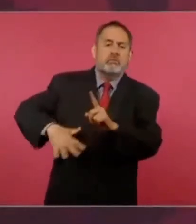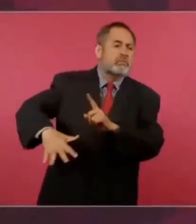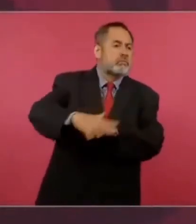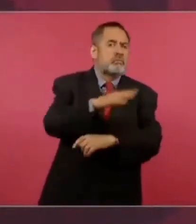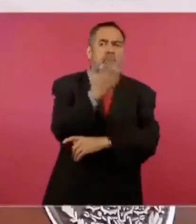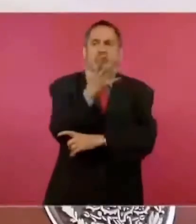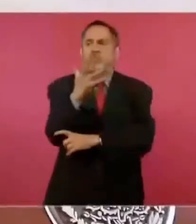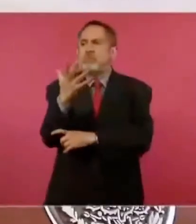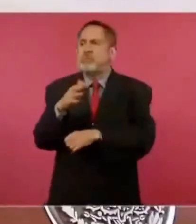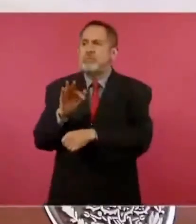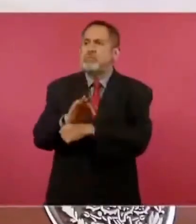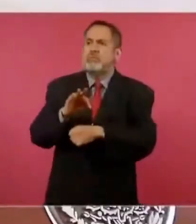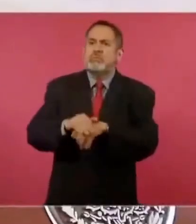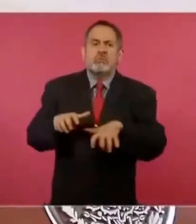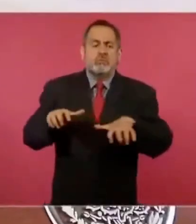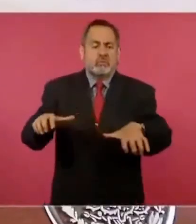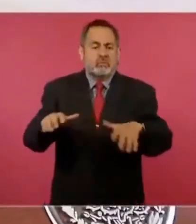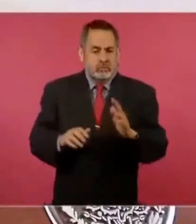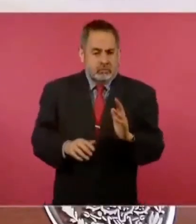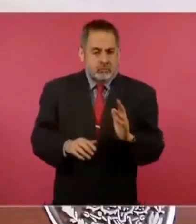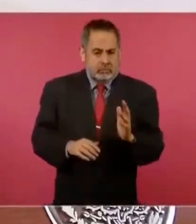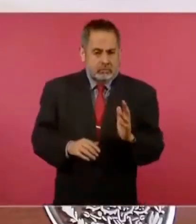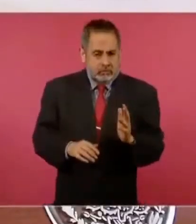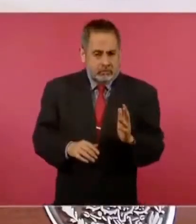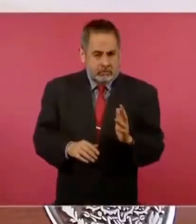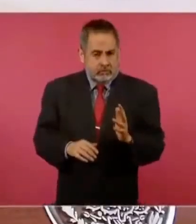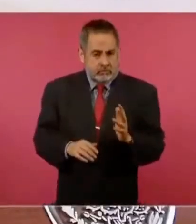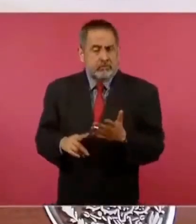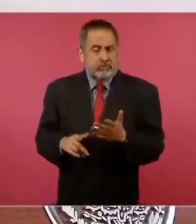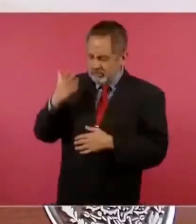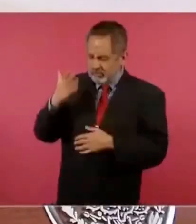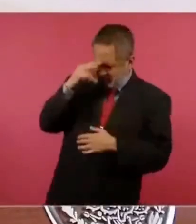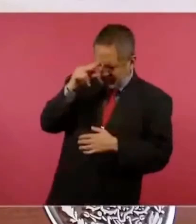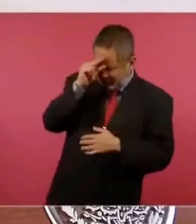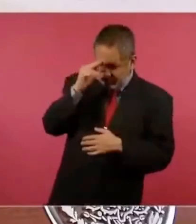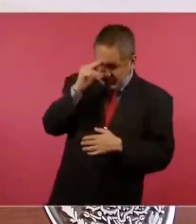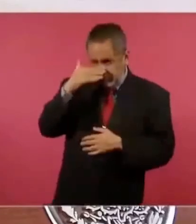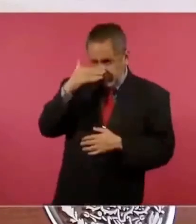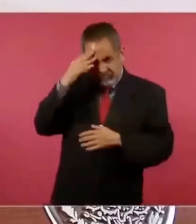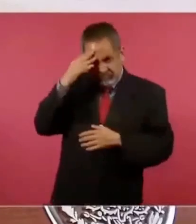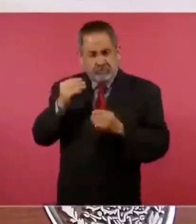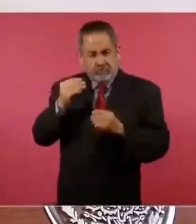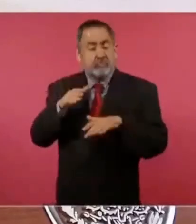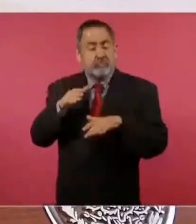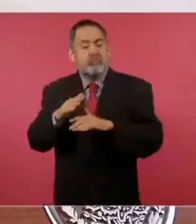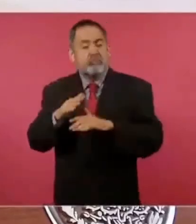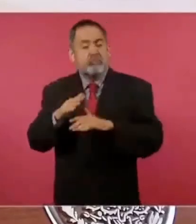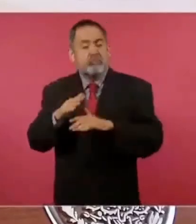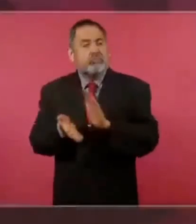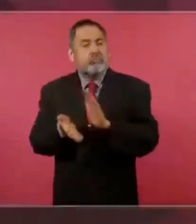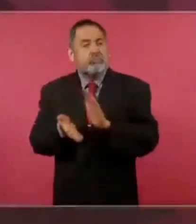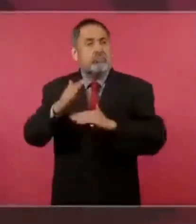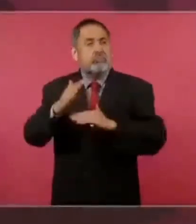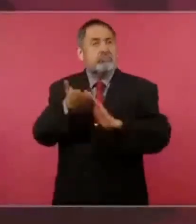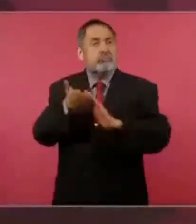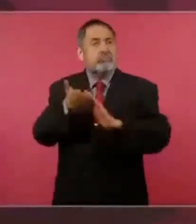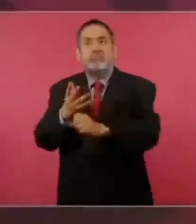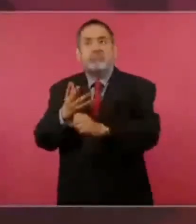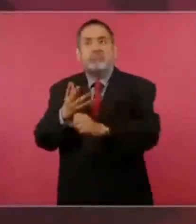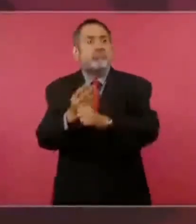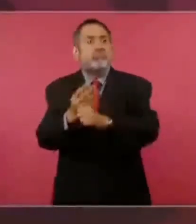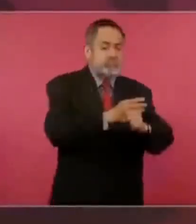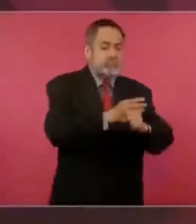sabe mucho de construcción y este país